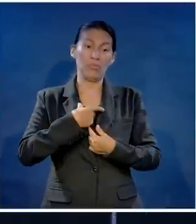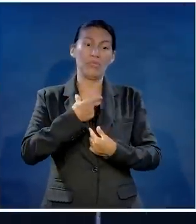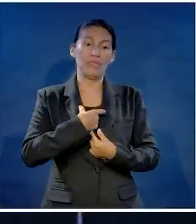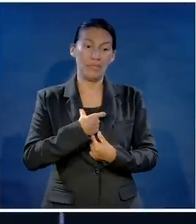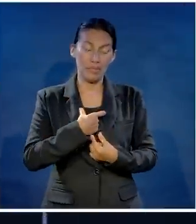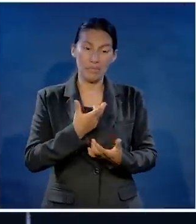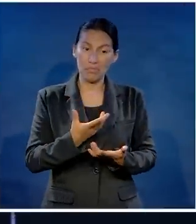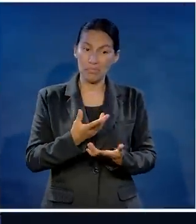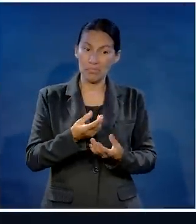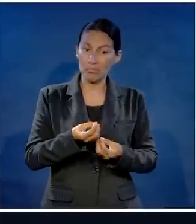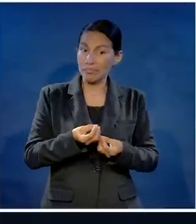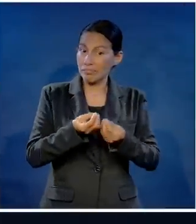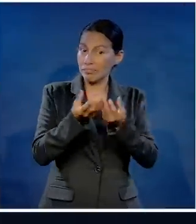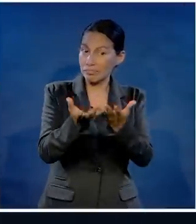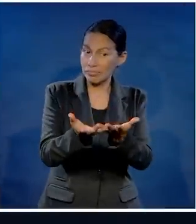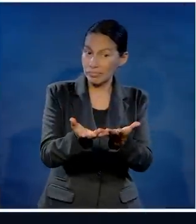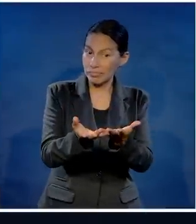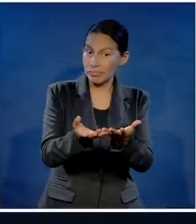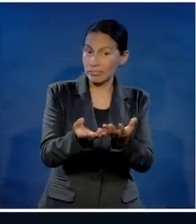cuántas placas recibas.